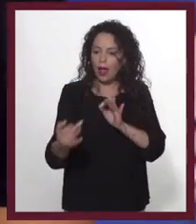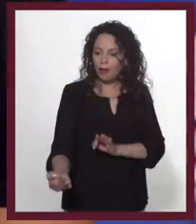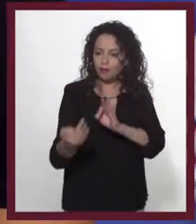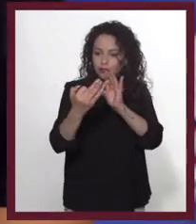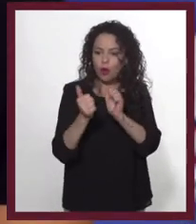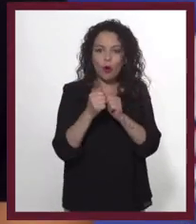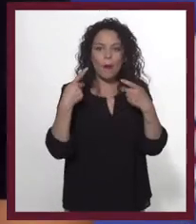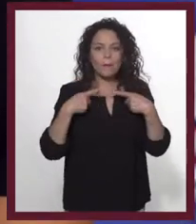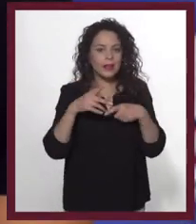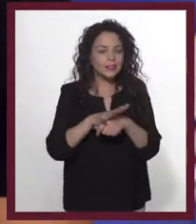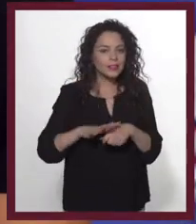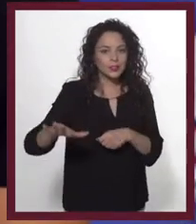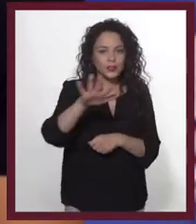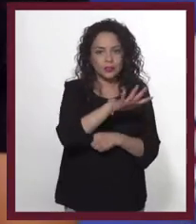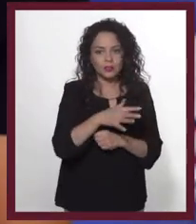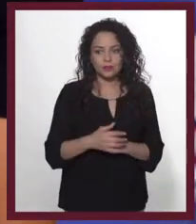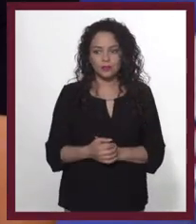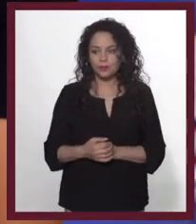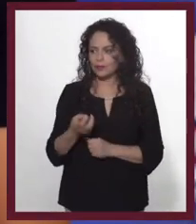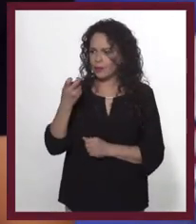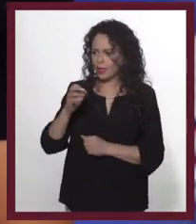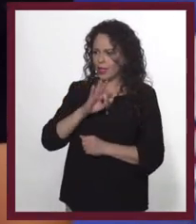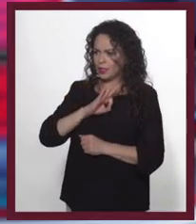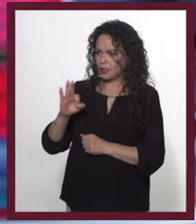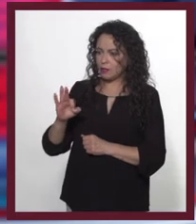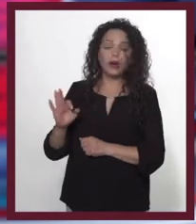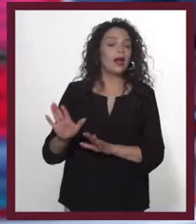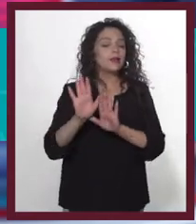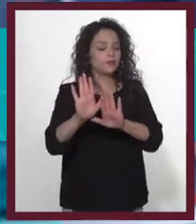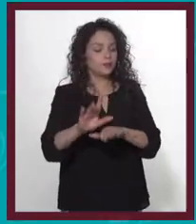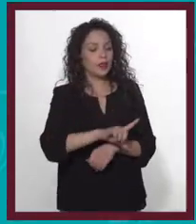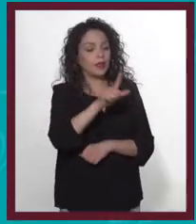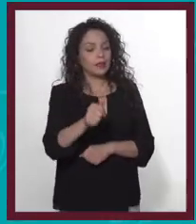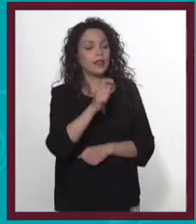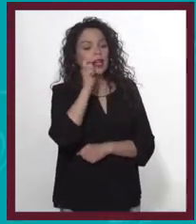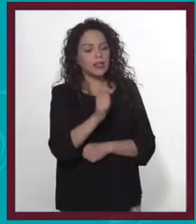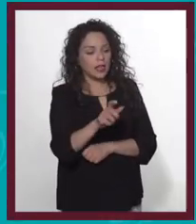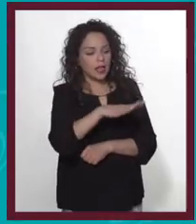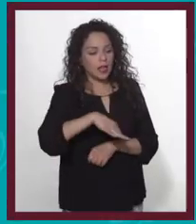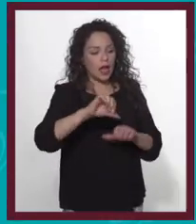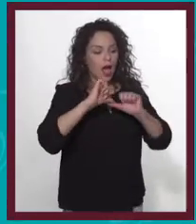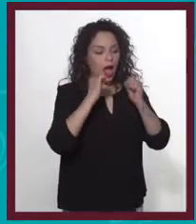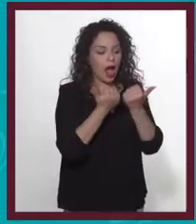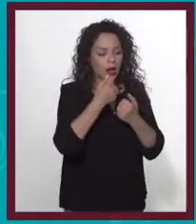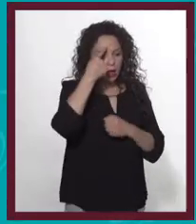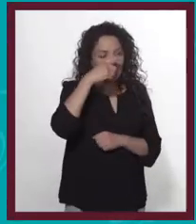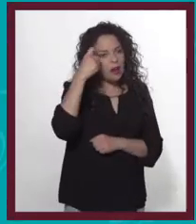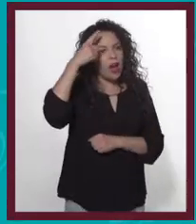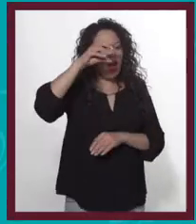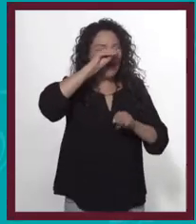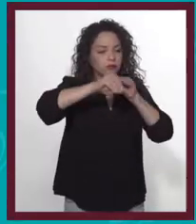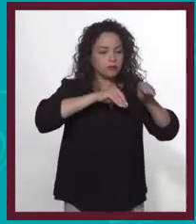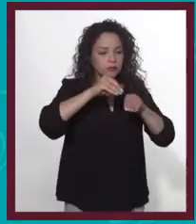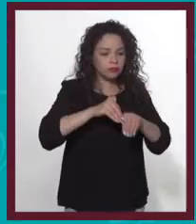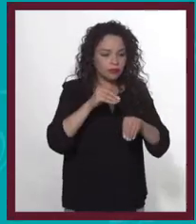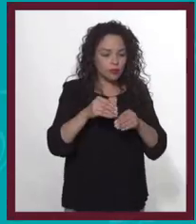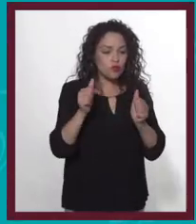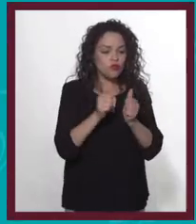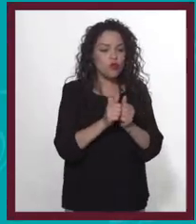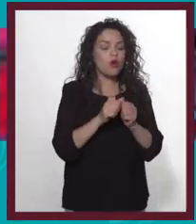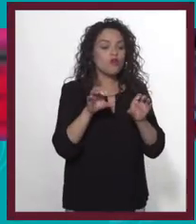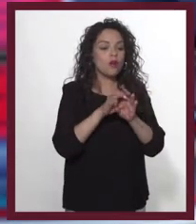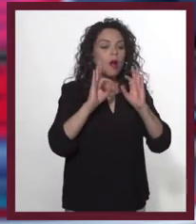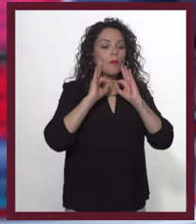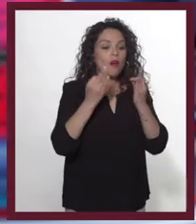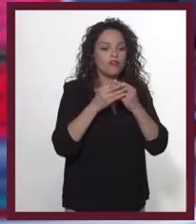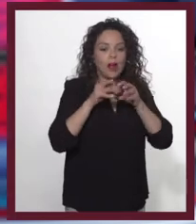a esos públicos. Ahí tal vez podría... Luego viene la parte de los departamentos creativos que encuentran las mejores formas